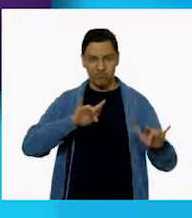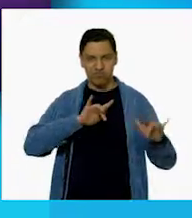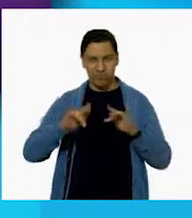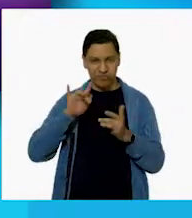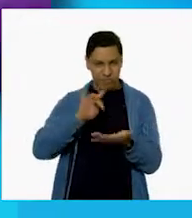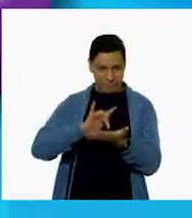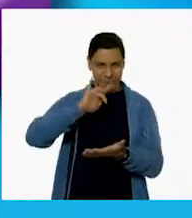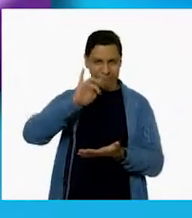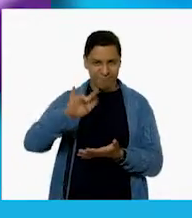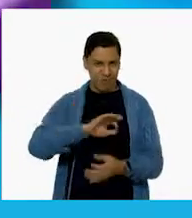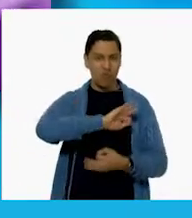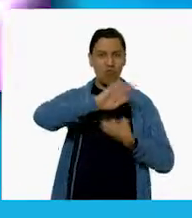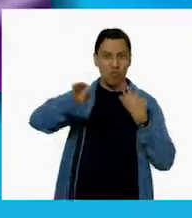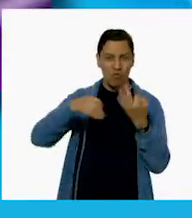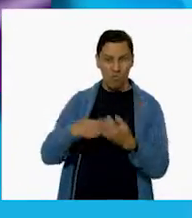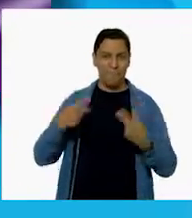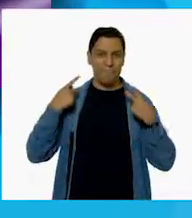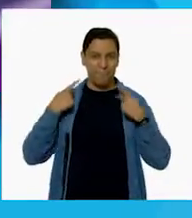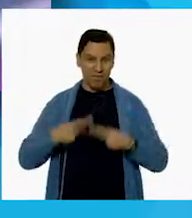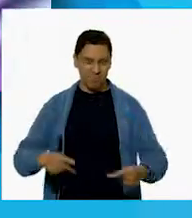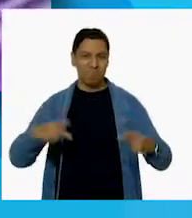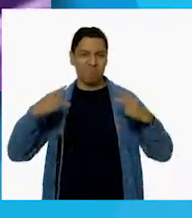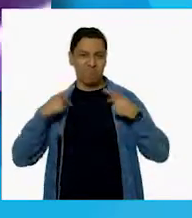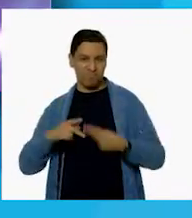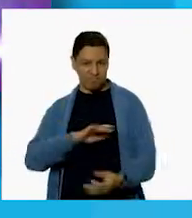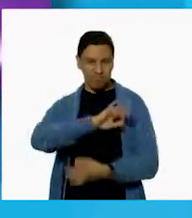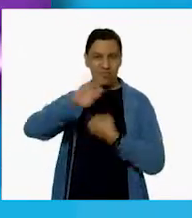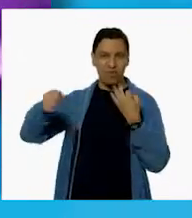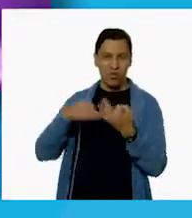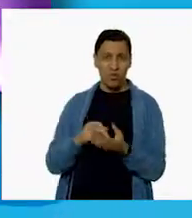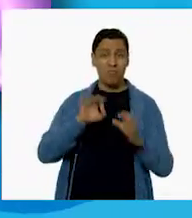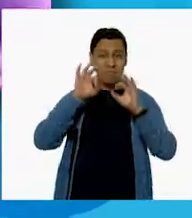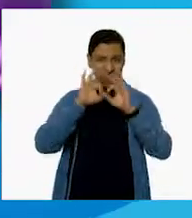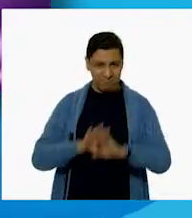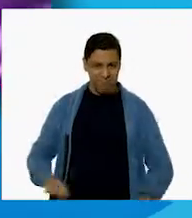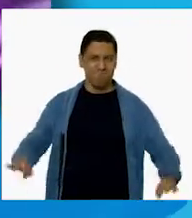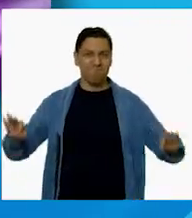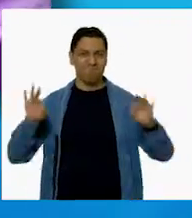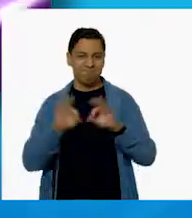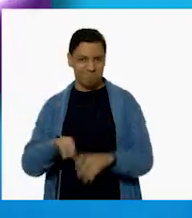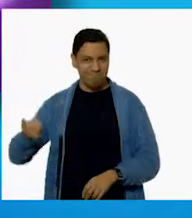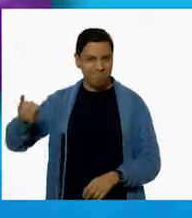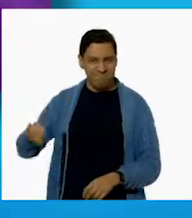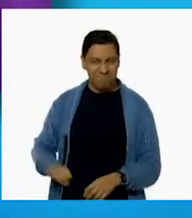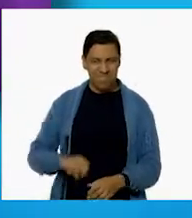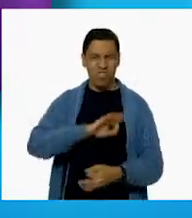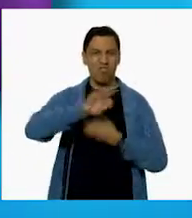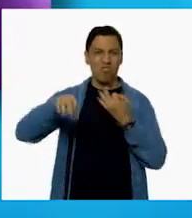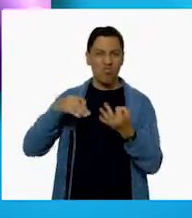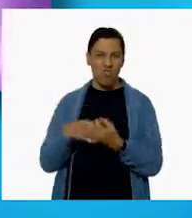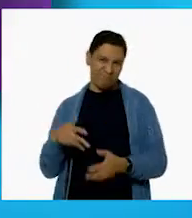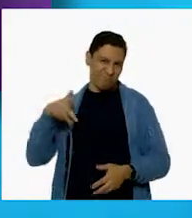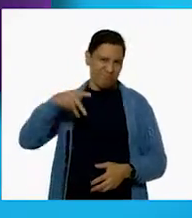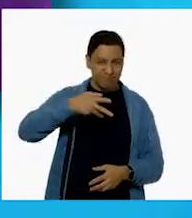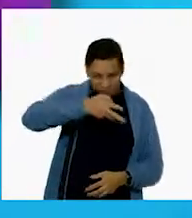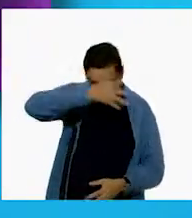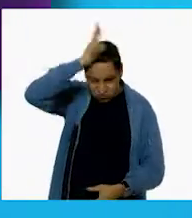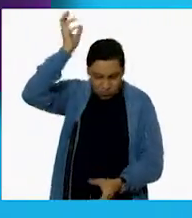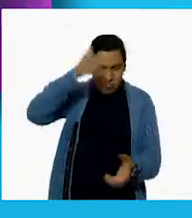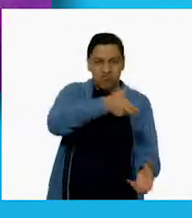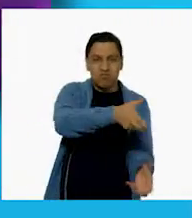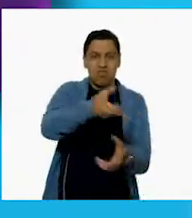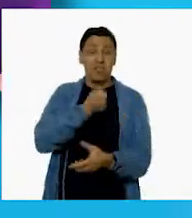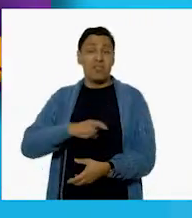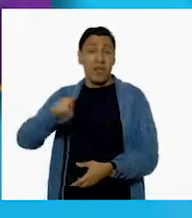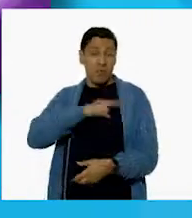¡Agradezco a todas ellas, agradezco a todos ellos. Son personas importantes y son muy interesantes. Son el cuerpo de bomberos y también el de salud,